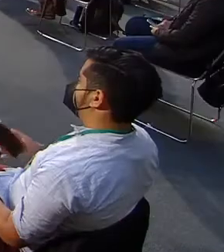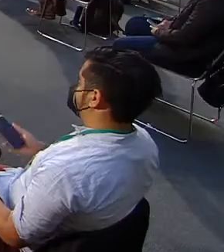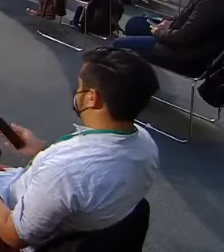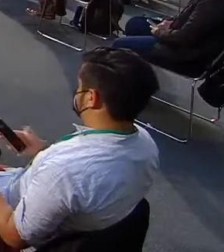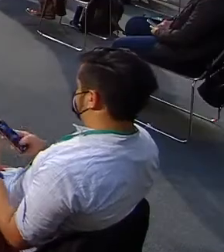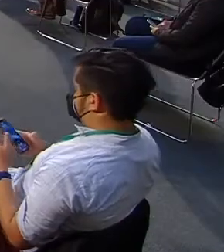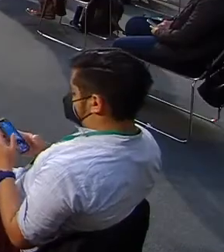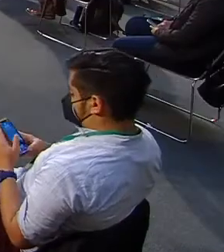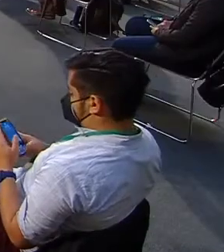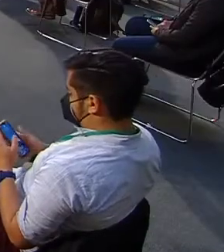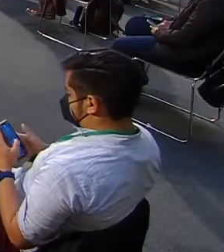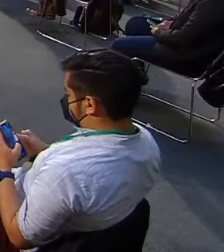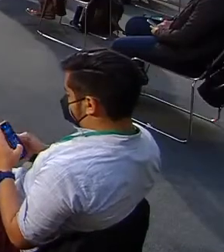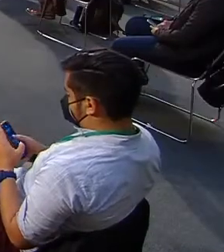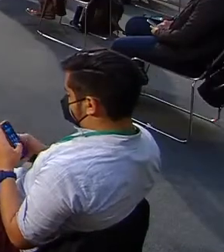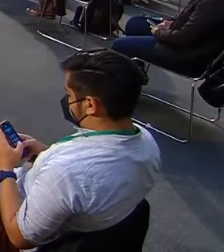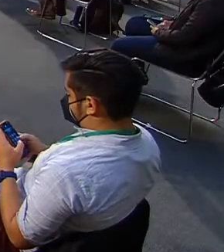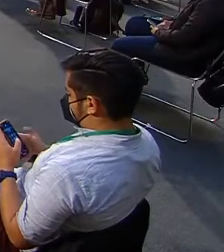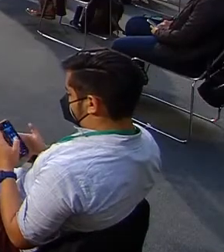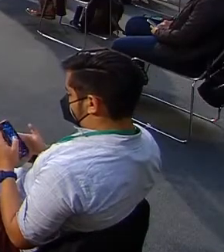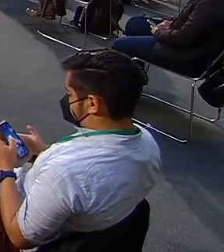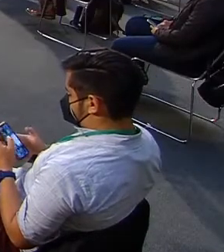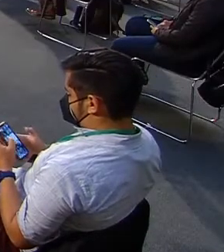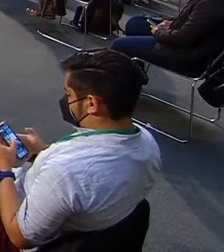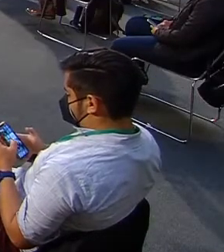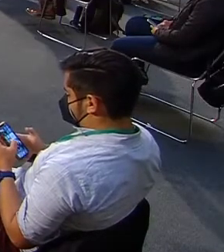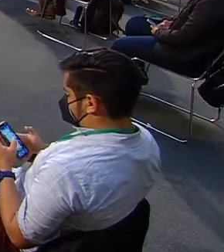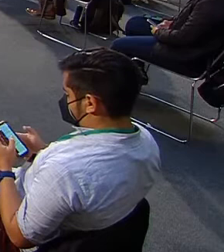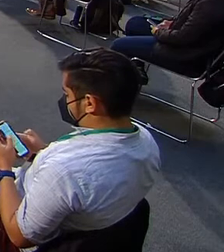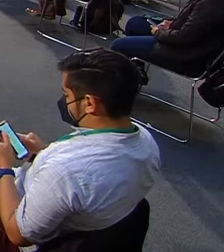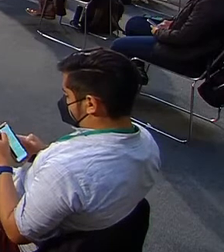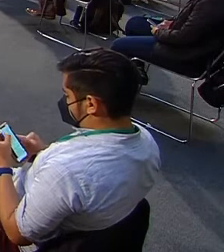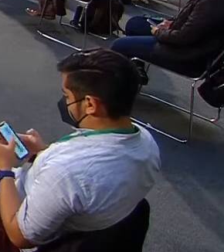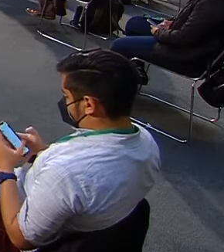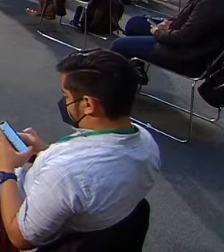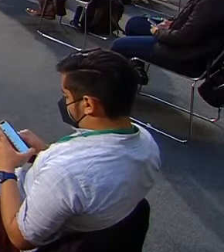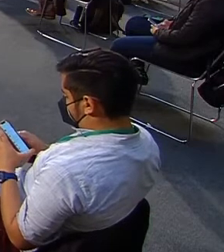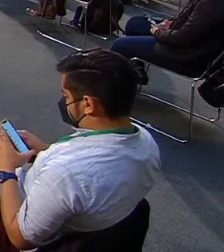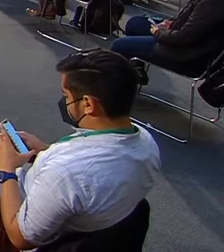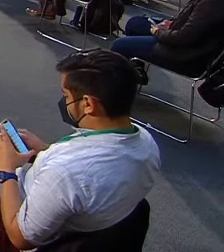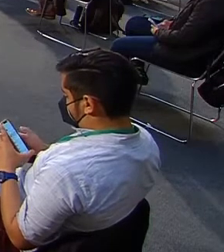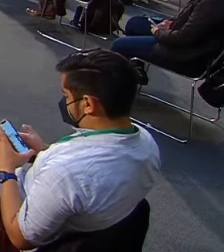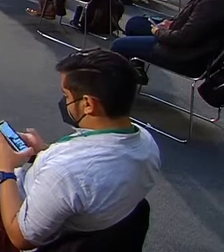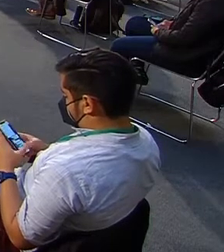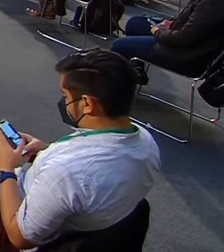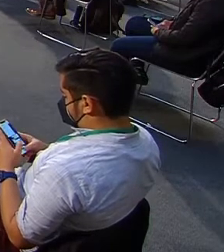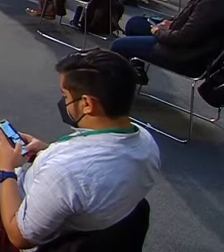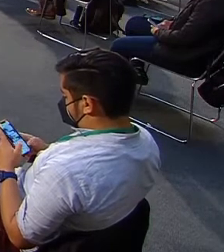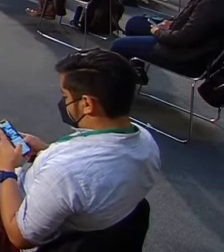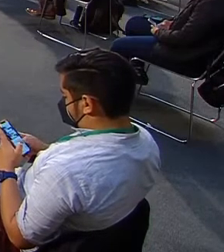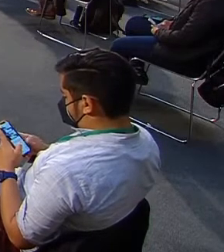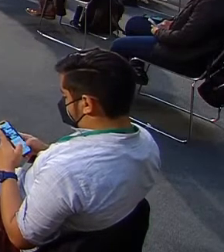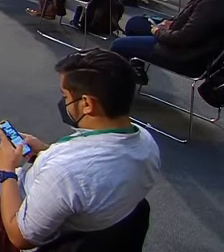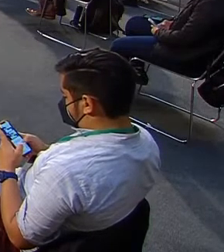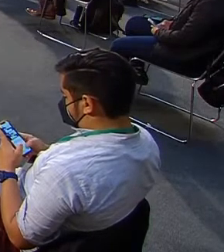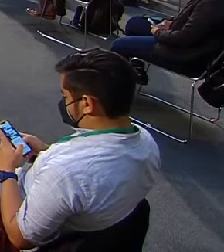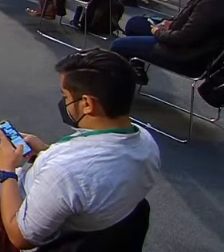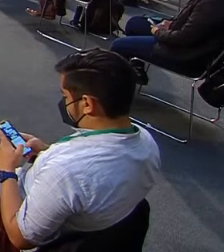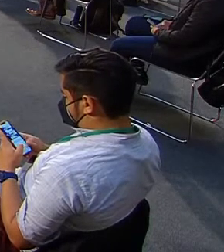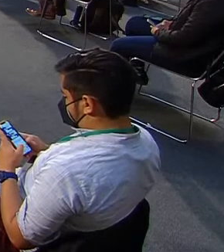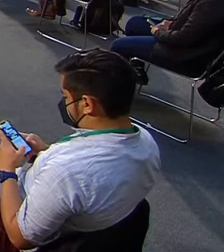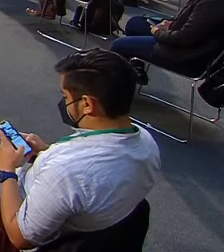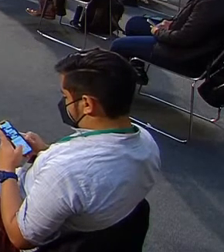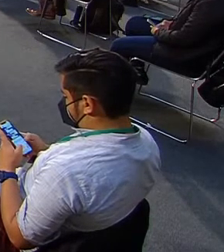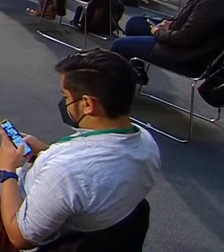Muchas gracias. Y es muy importante esto porque en medio de este esfuerzo del Estado mexicano,